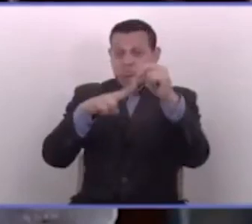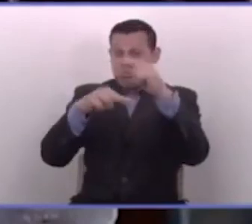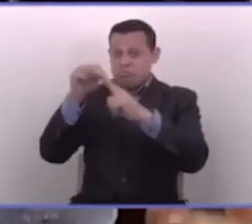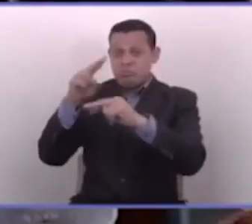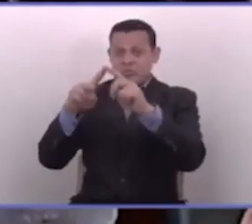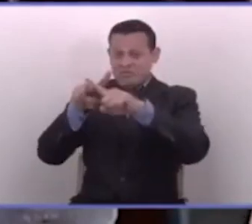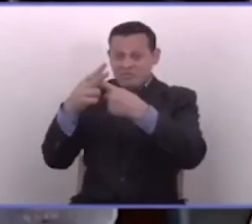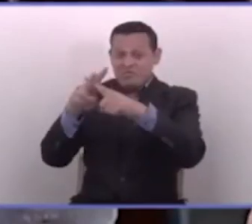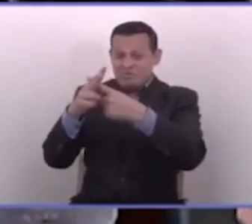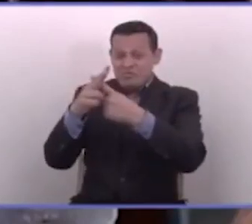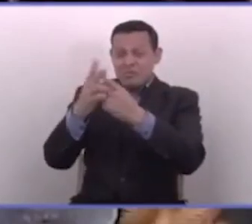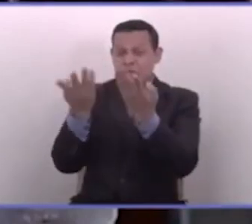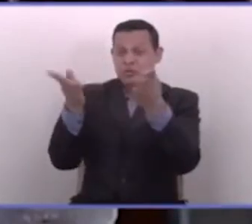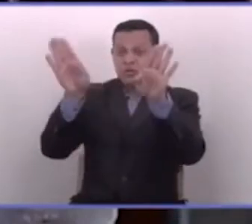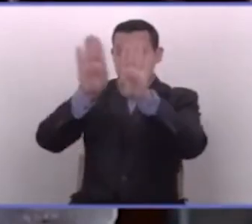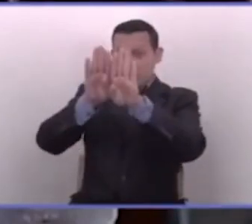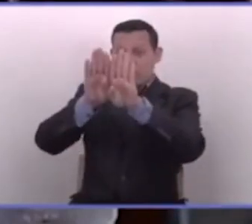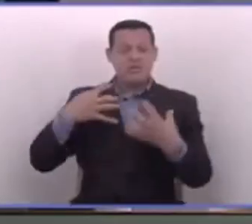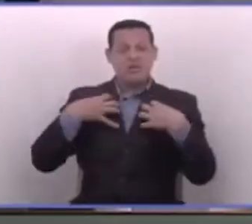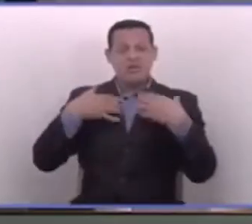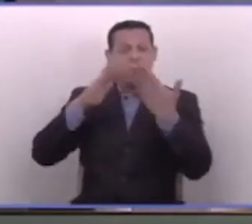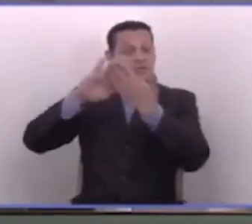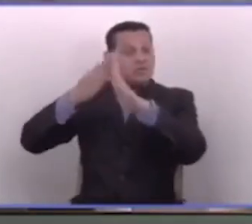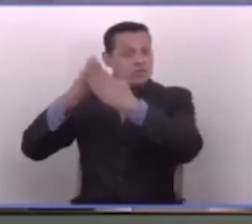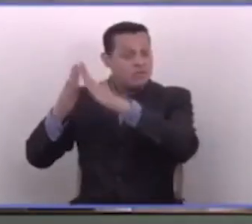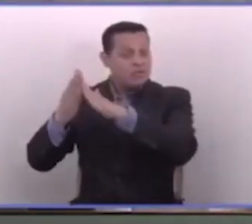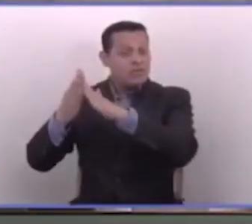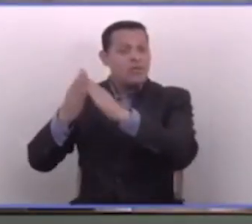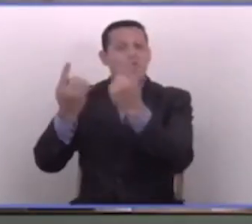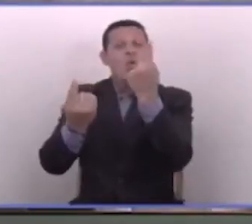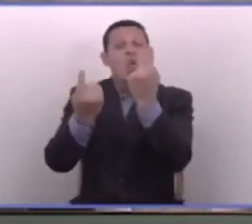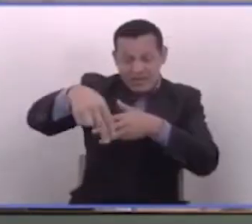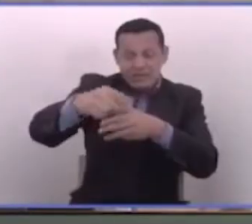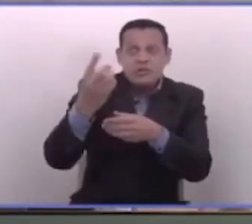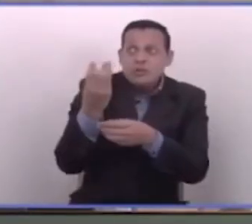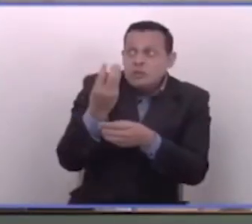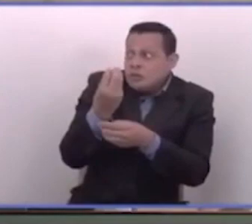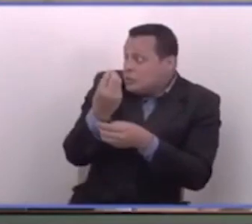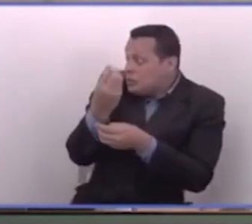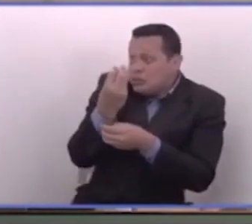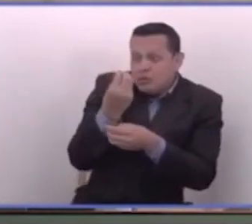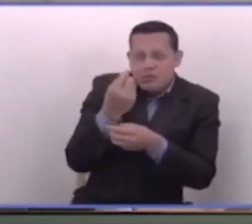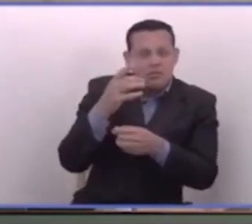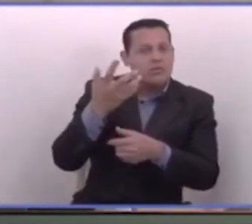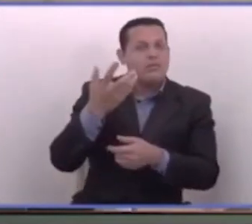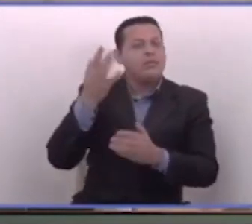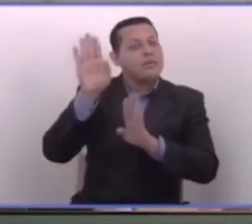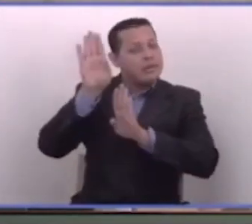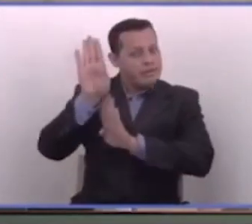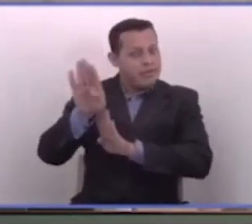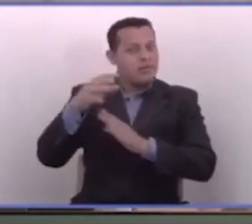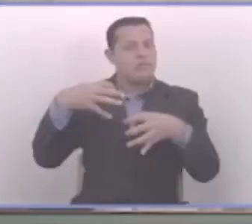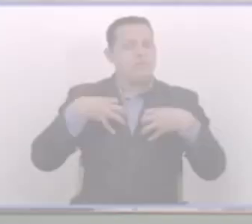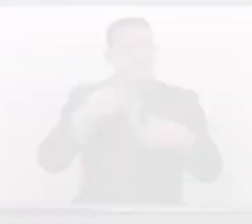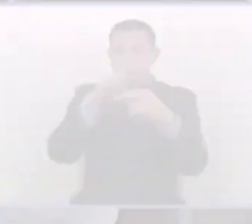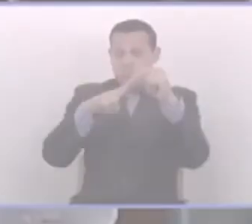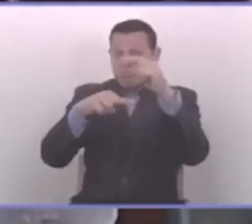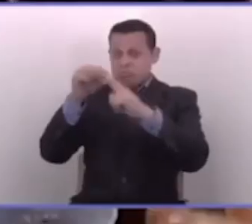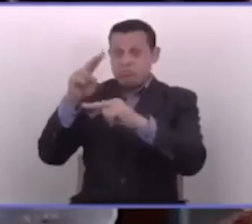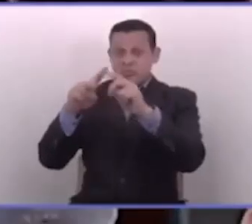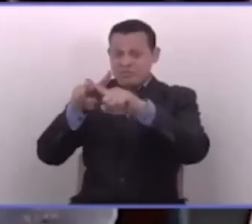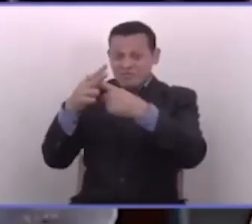Cierran centros penales y luego quieren abrir otros. ¿Con qué cara? Tengan respeto por la vida de la gente.